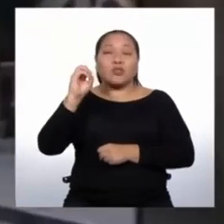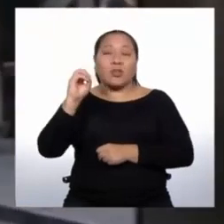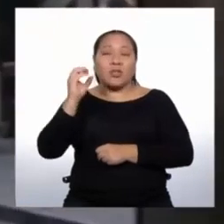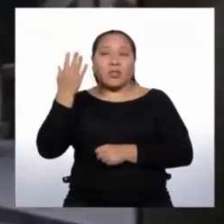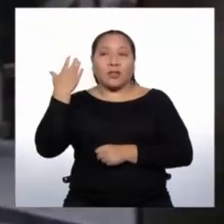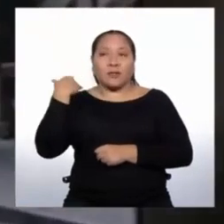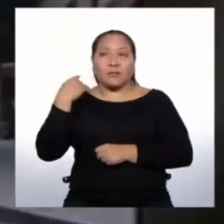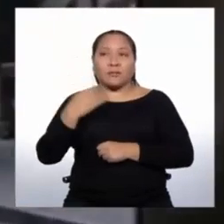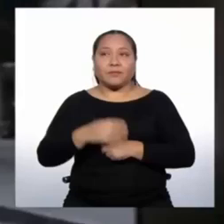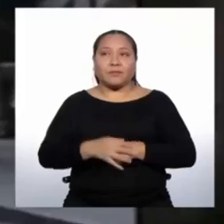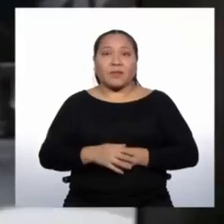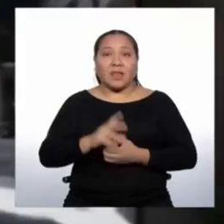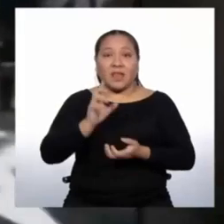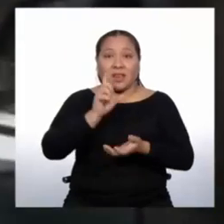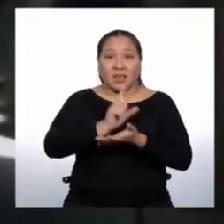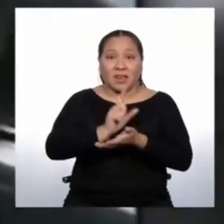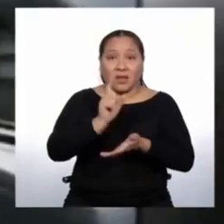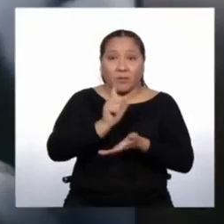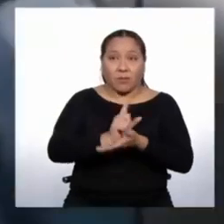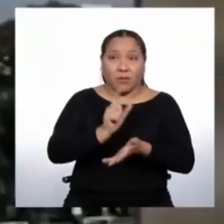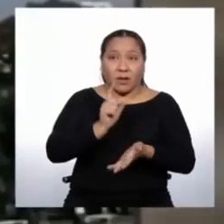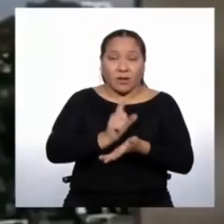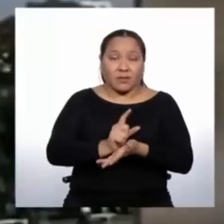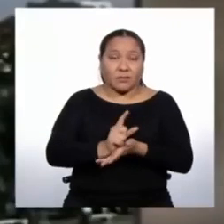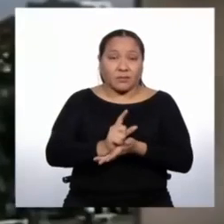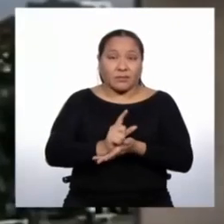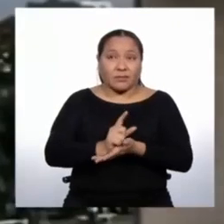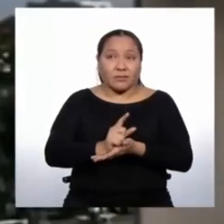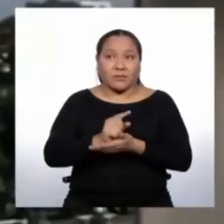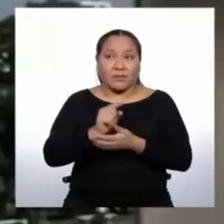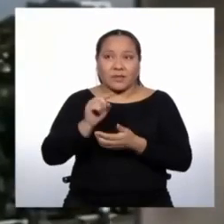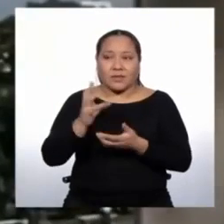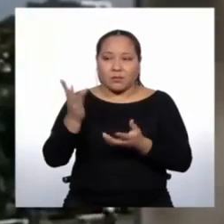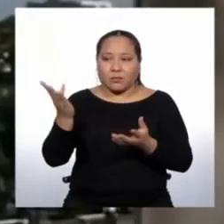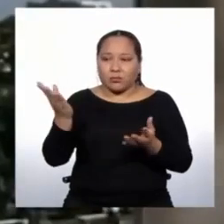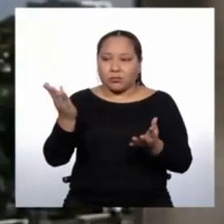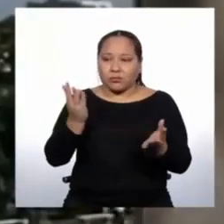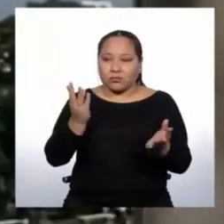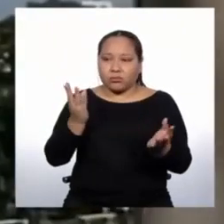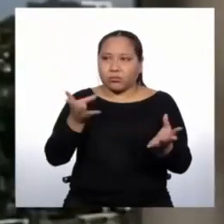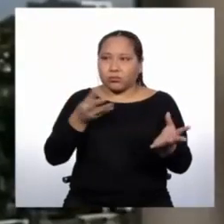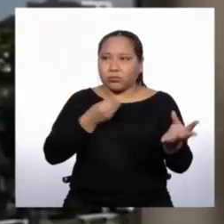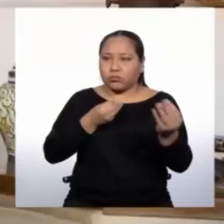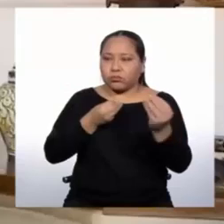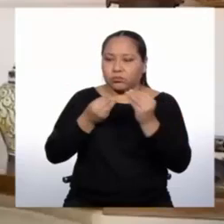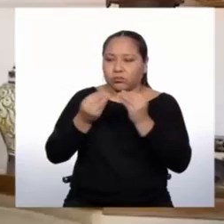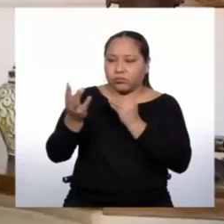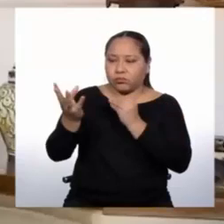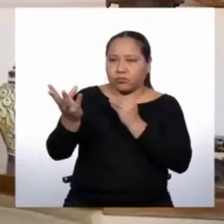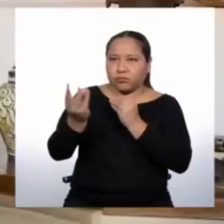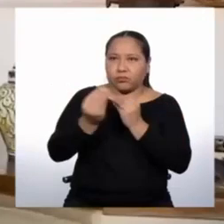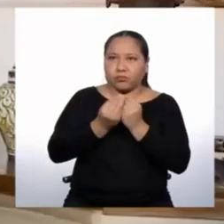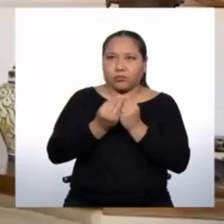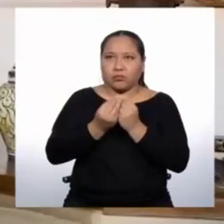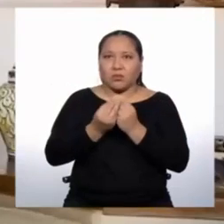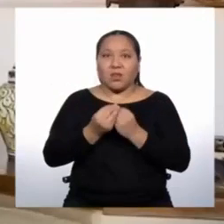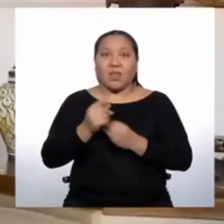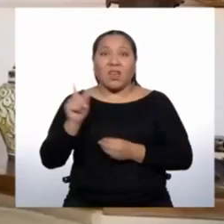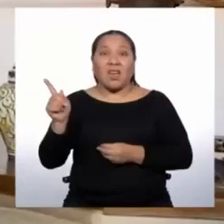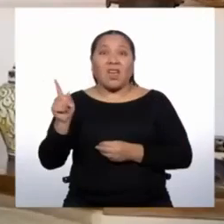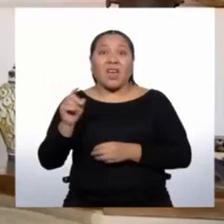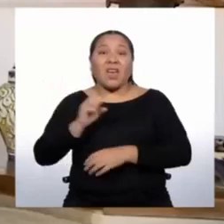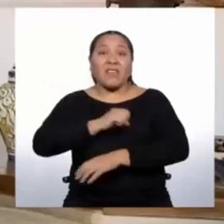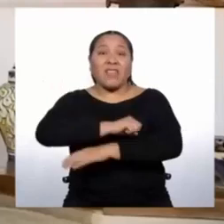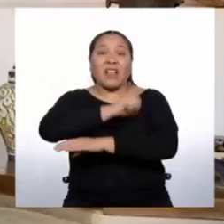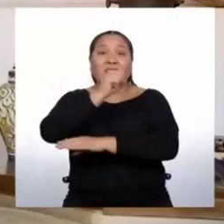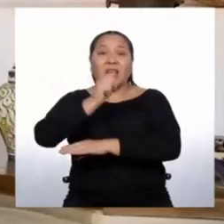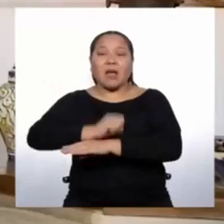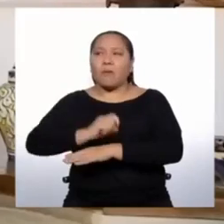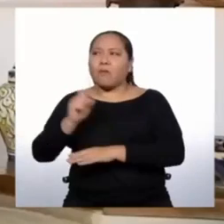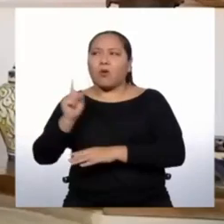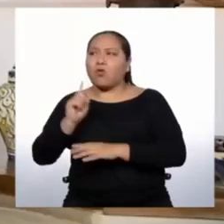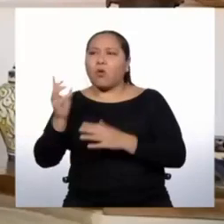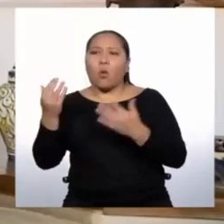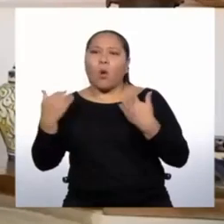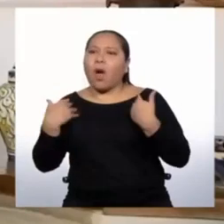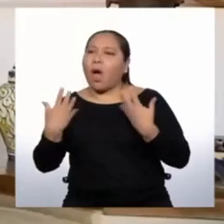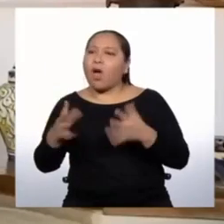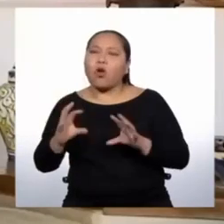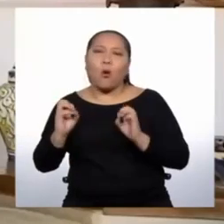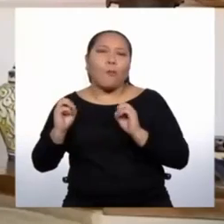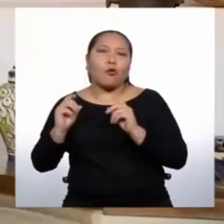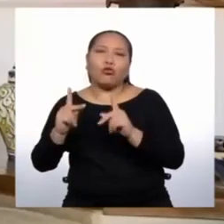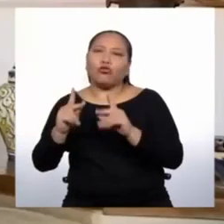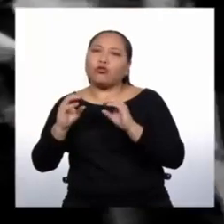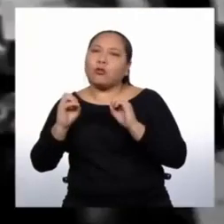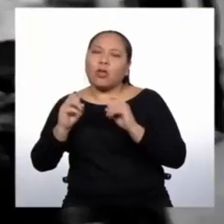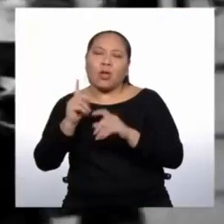Lima empieza a ser el punto de atracción de gente que no veía futuro en el campo. la modernización. Muchos autores como Matosmar han